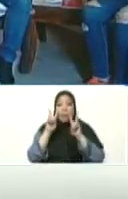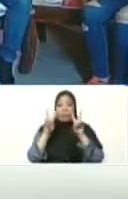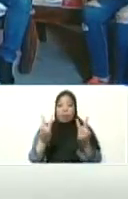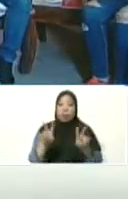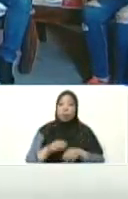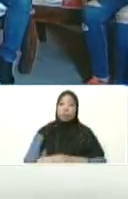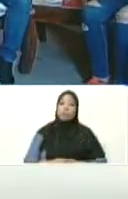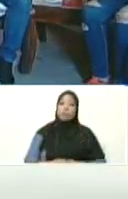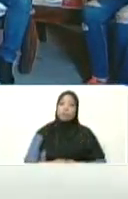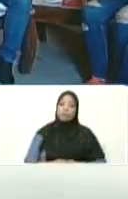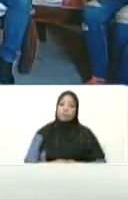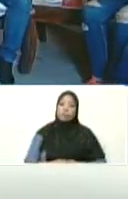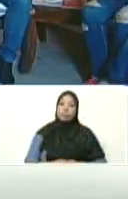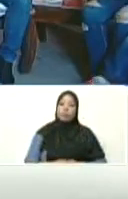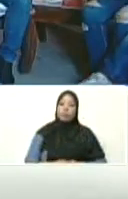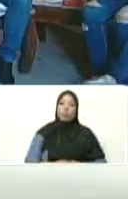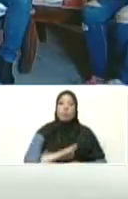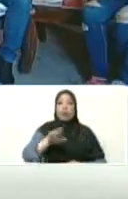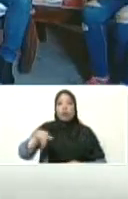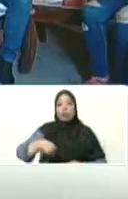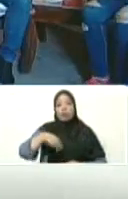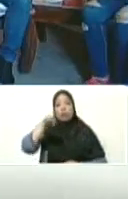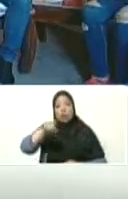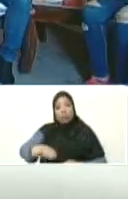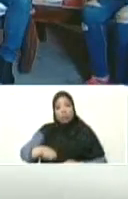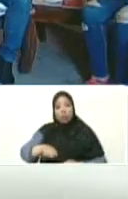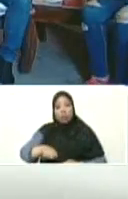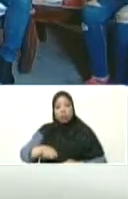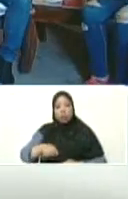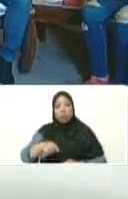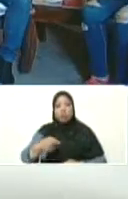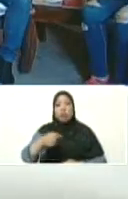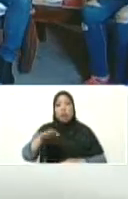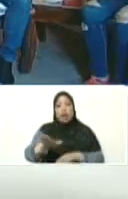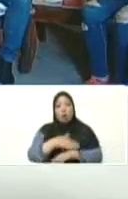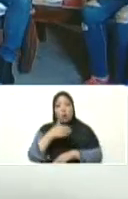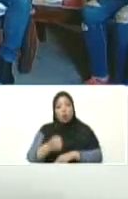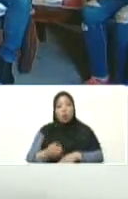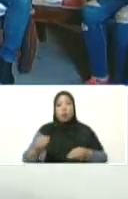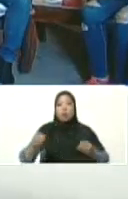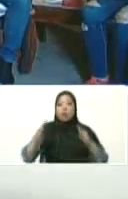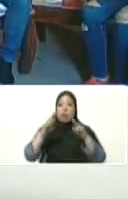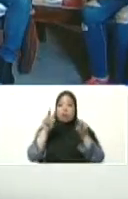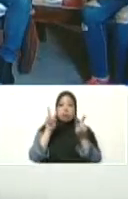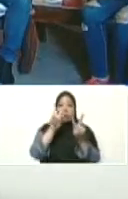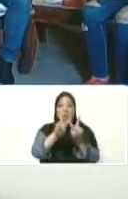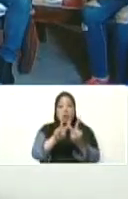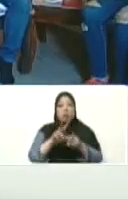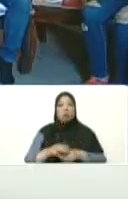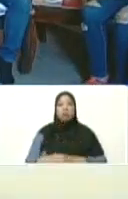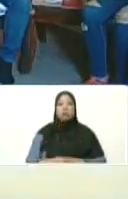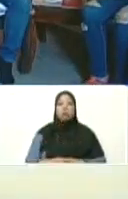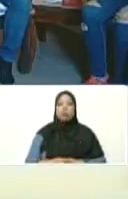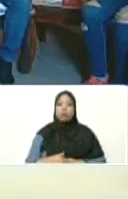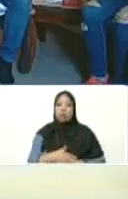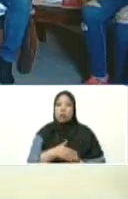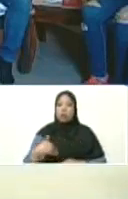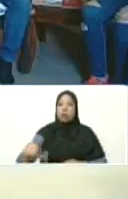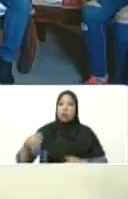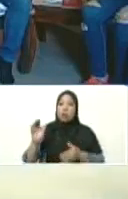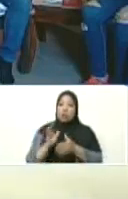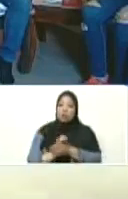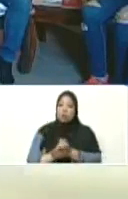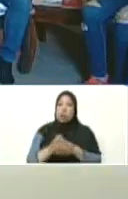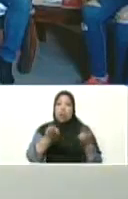a usted también le va a llegar el jueves de vivienda tenga la seguridad querida compatriota